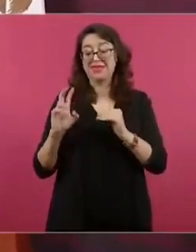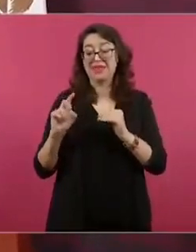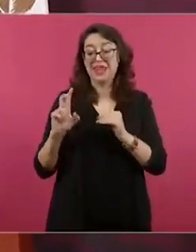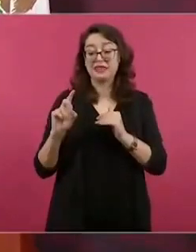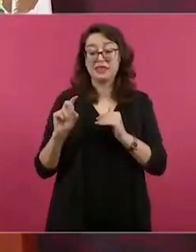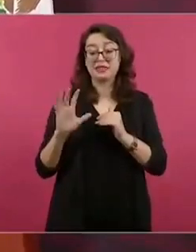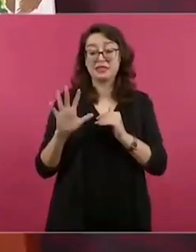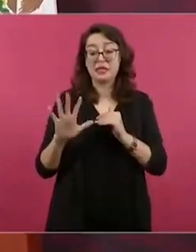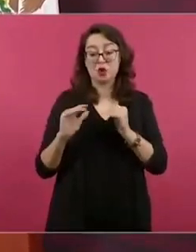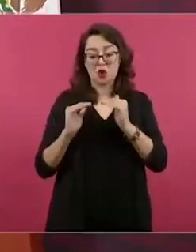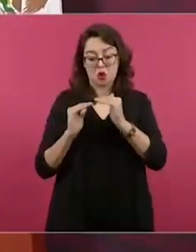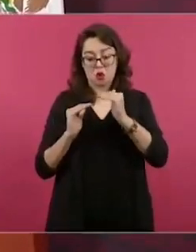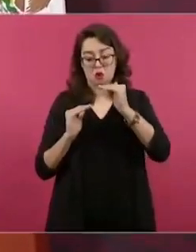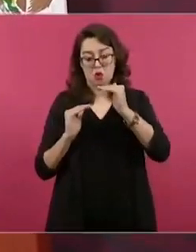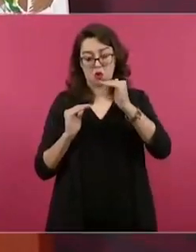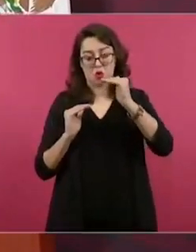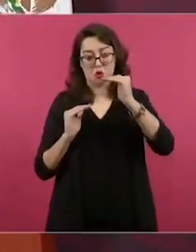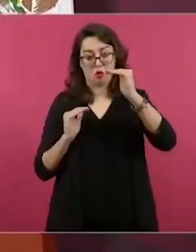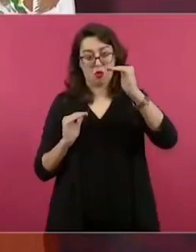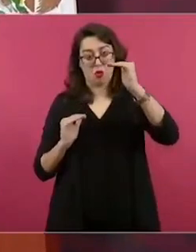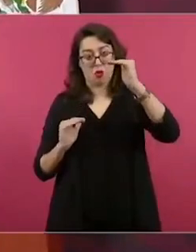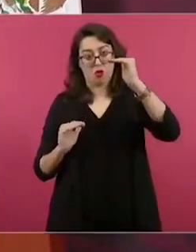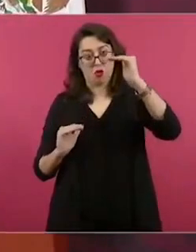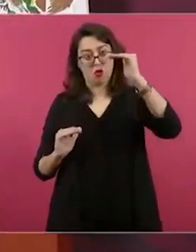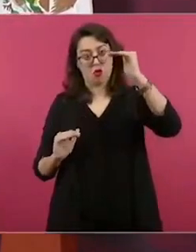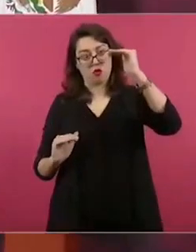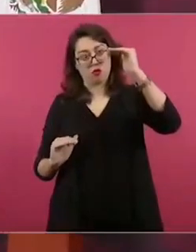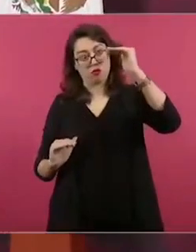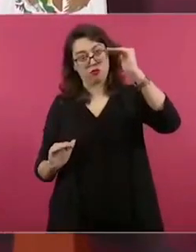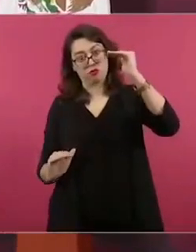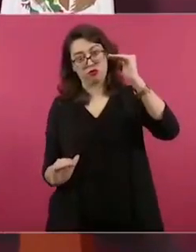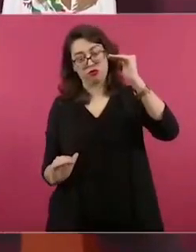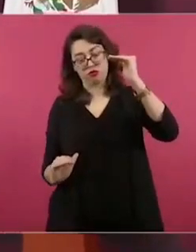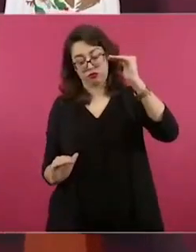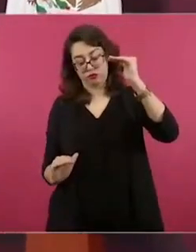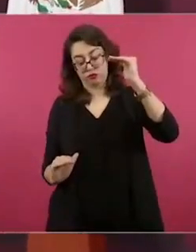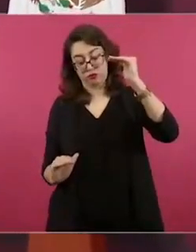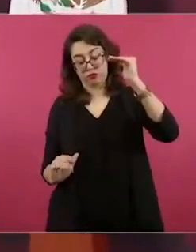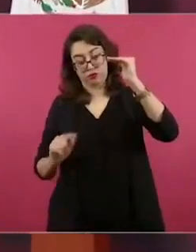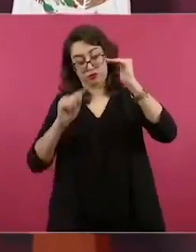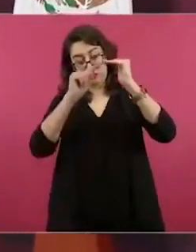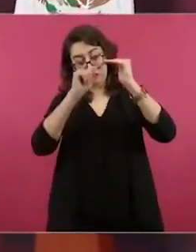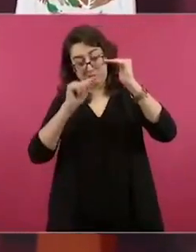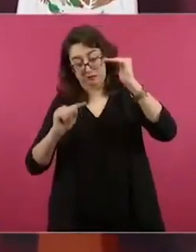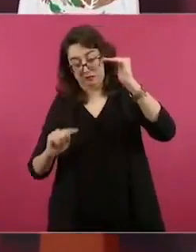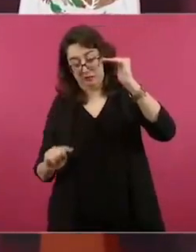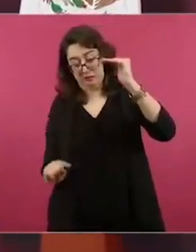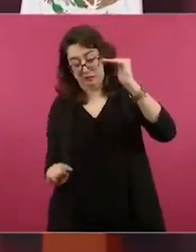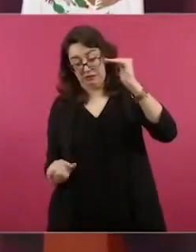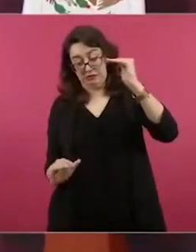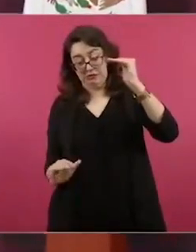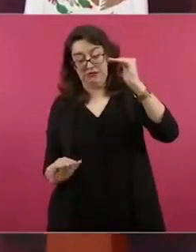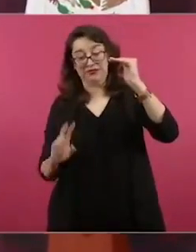superior